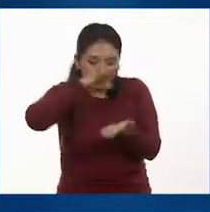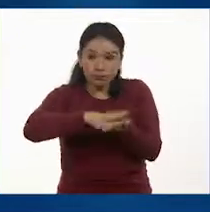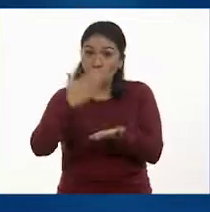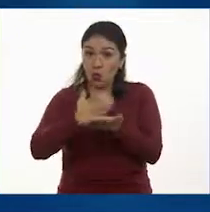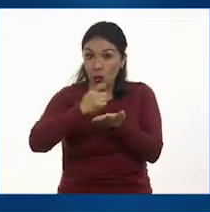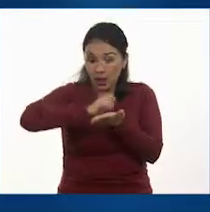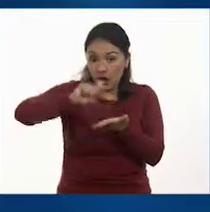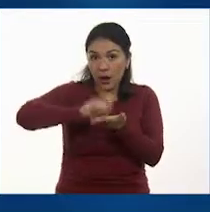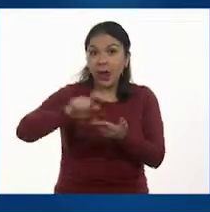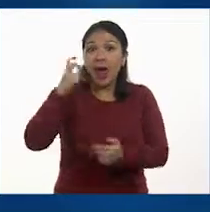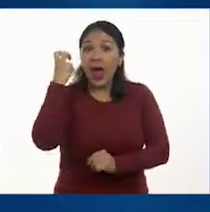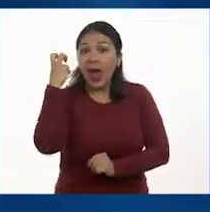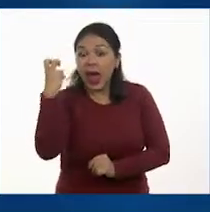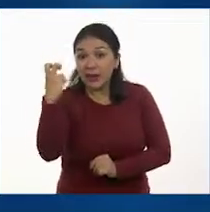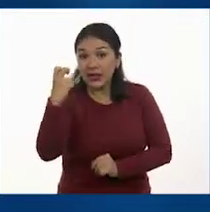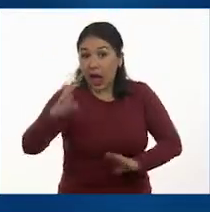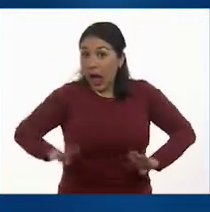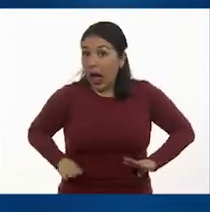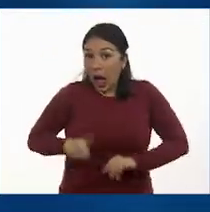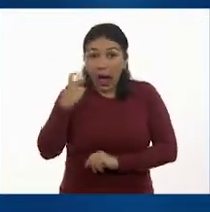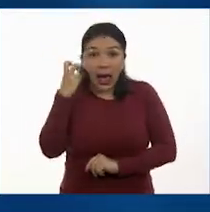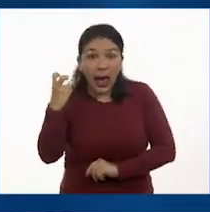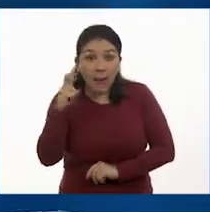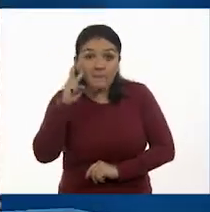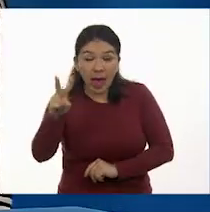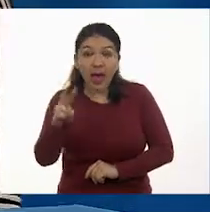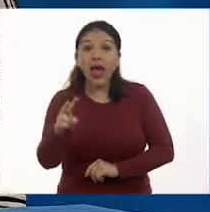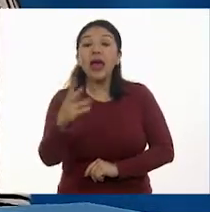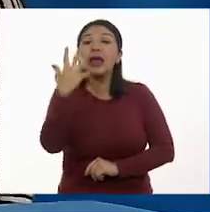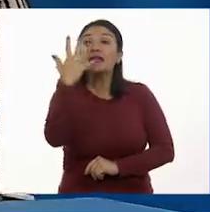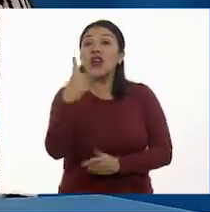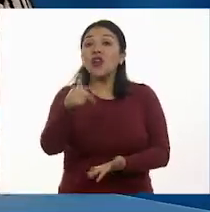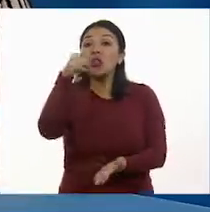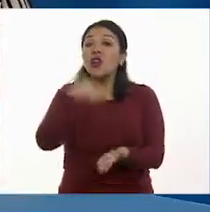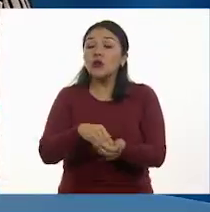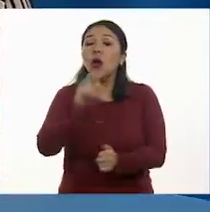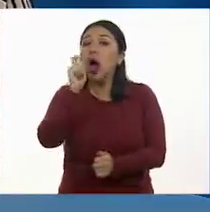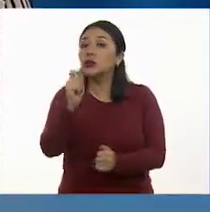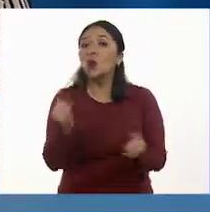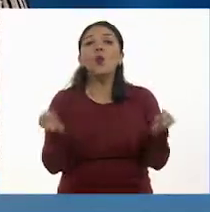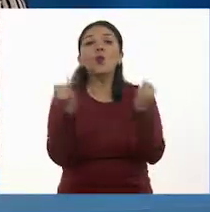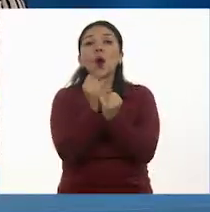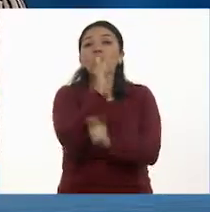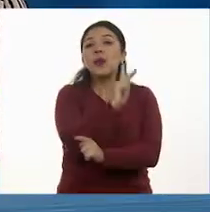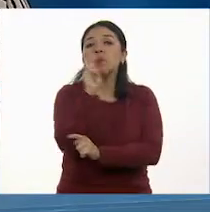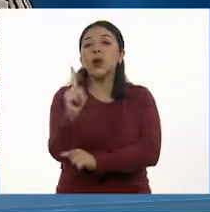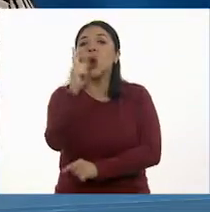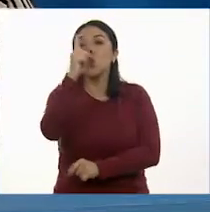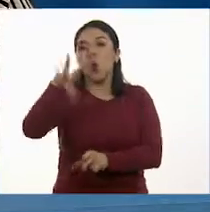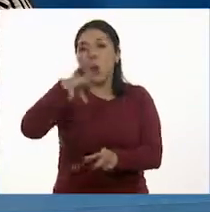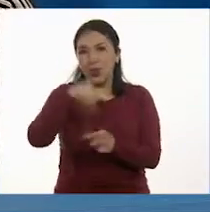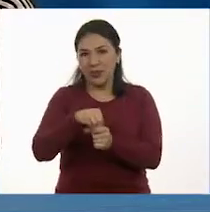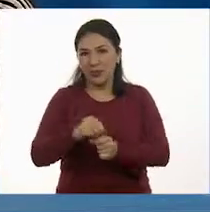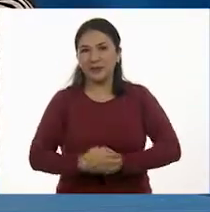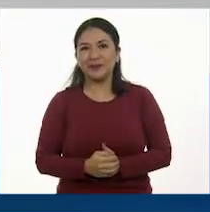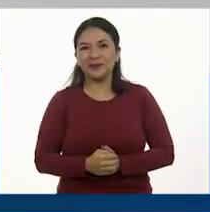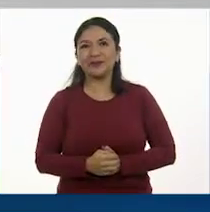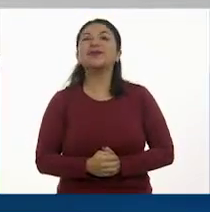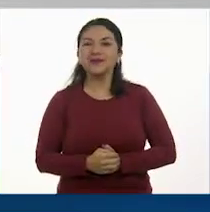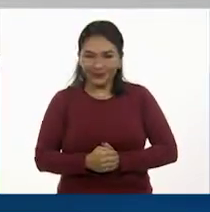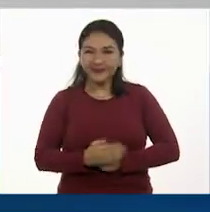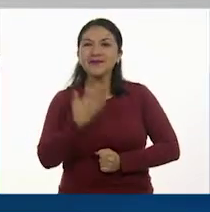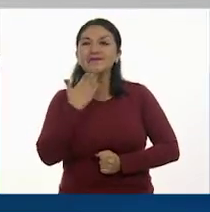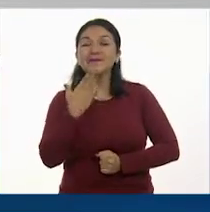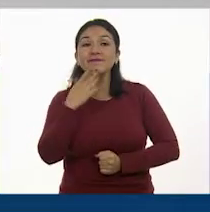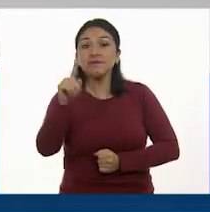libreta que, en este caso en particular, cinco kilómetros equivale a un entero. Muy bien. Entonces,